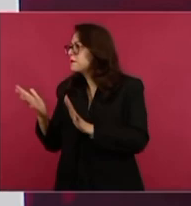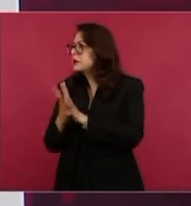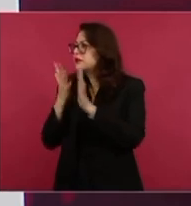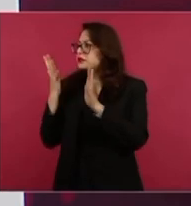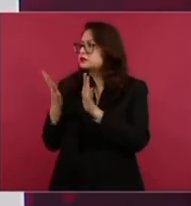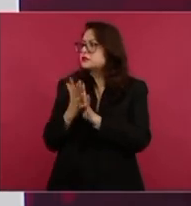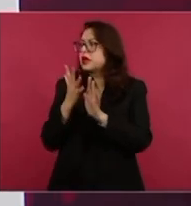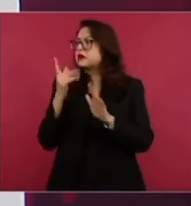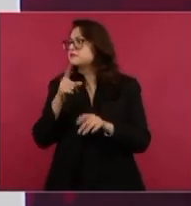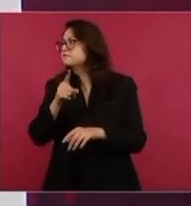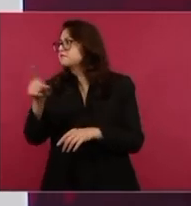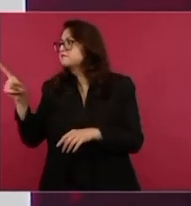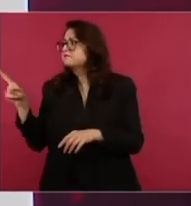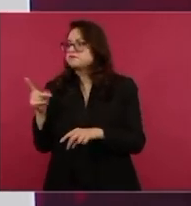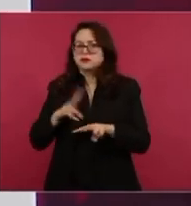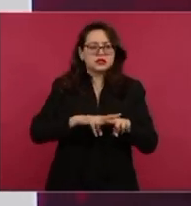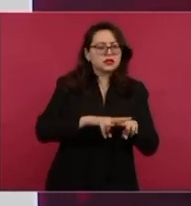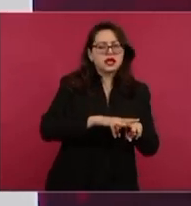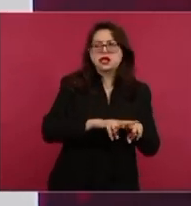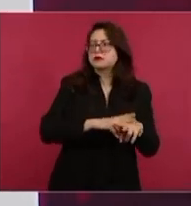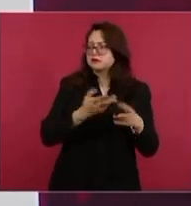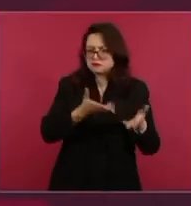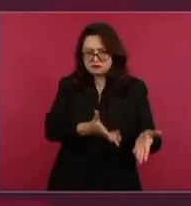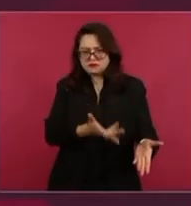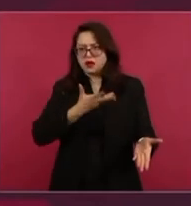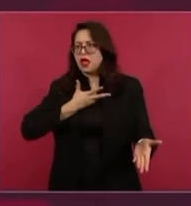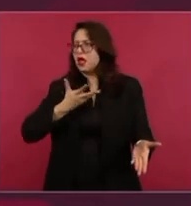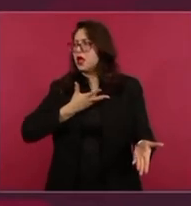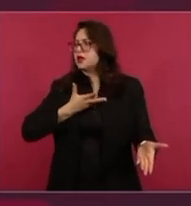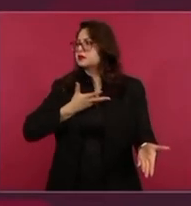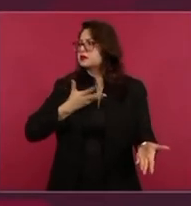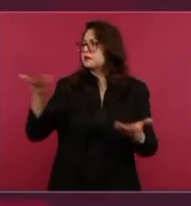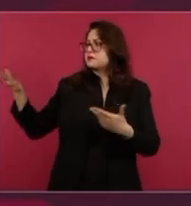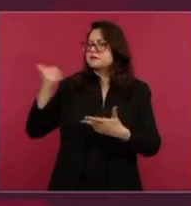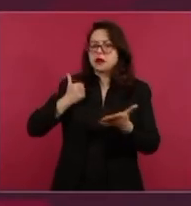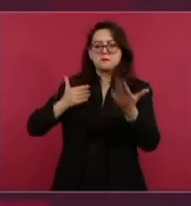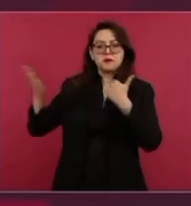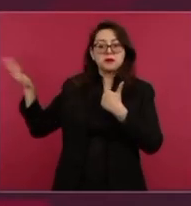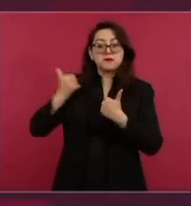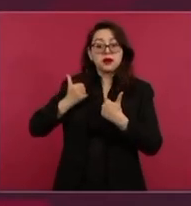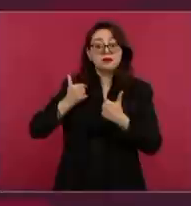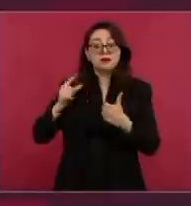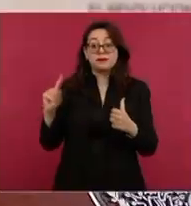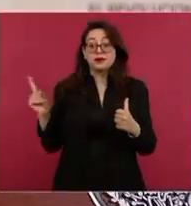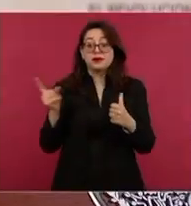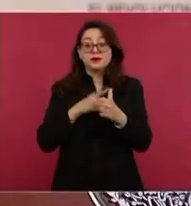tienen prioridad los trenes de pasajeros. También que se sepa eso,